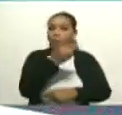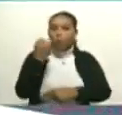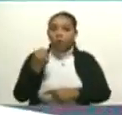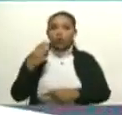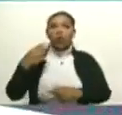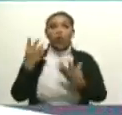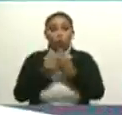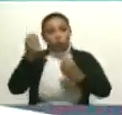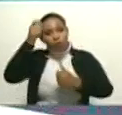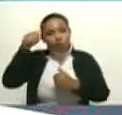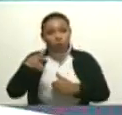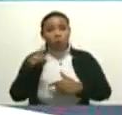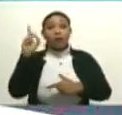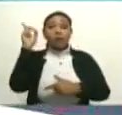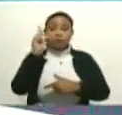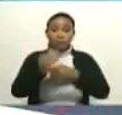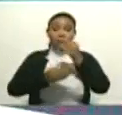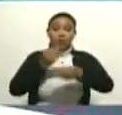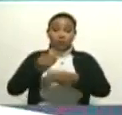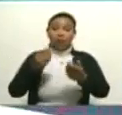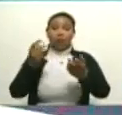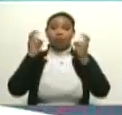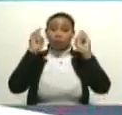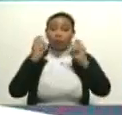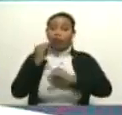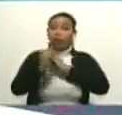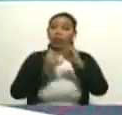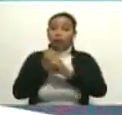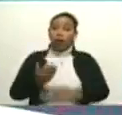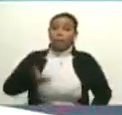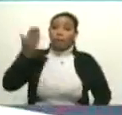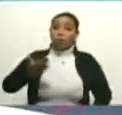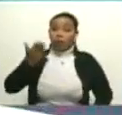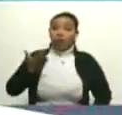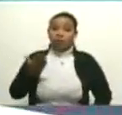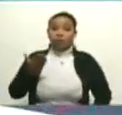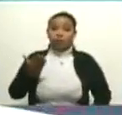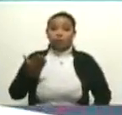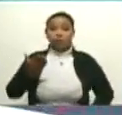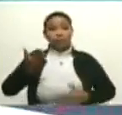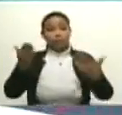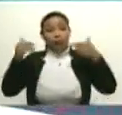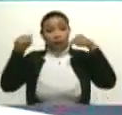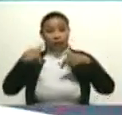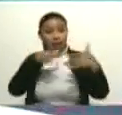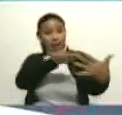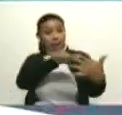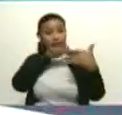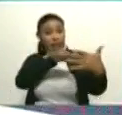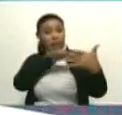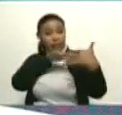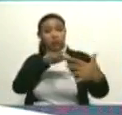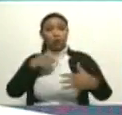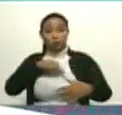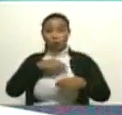Y son compromisos también de carácter internacional. Así que, María Antonieta, se está dando una batalla tremenda.